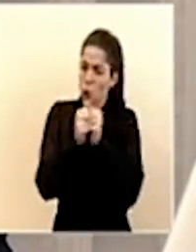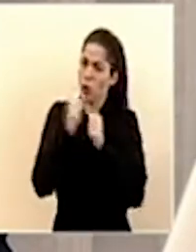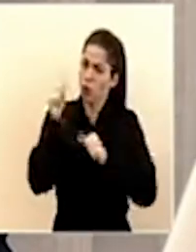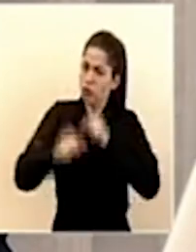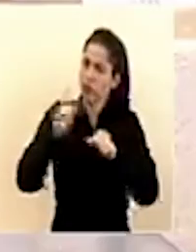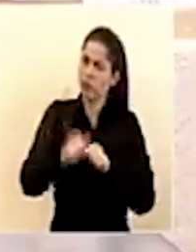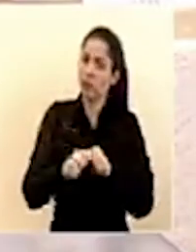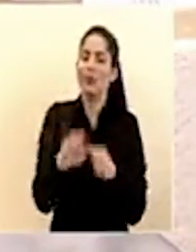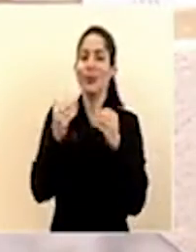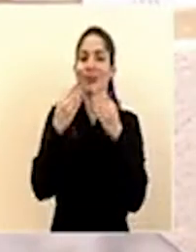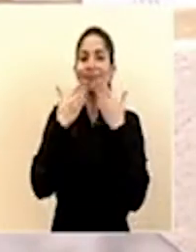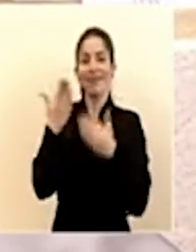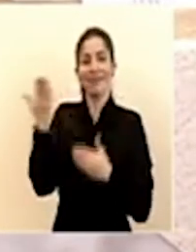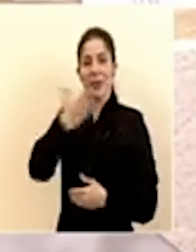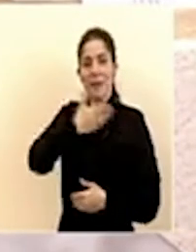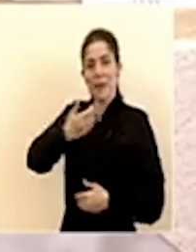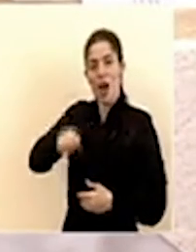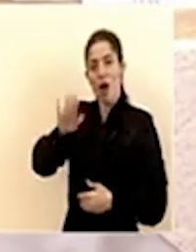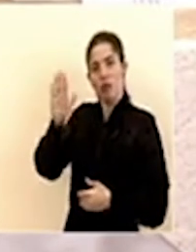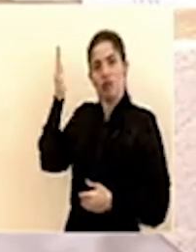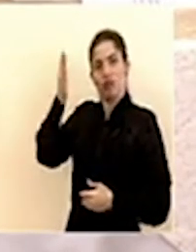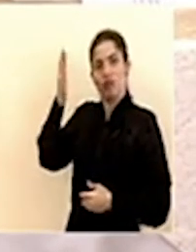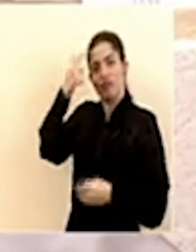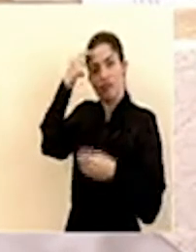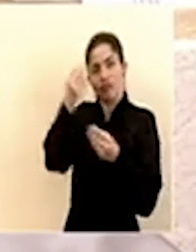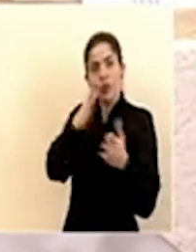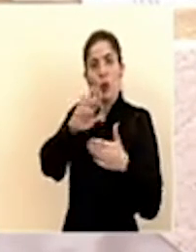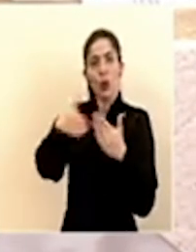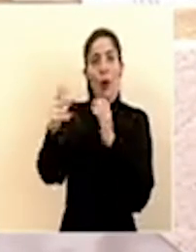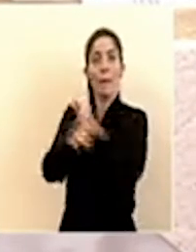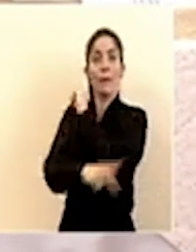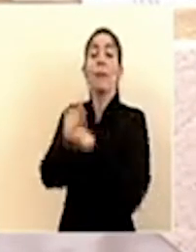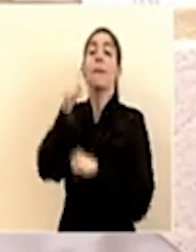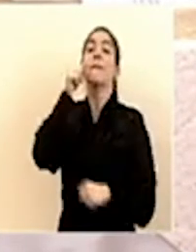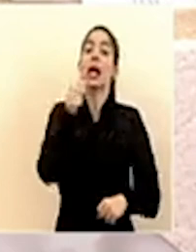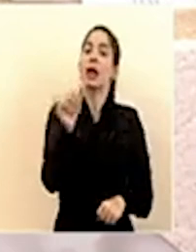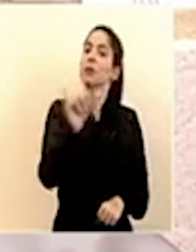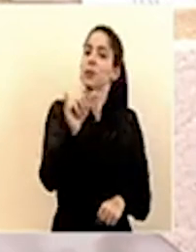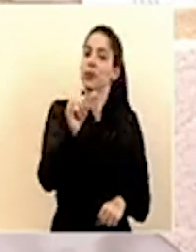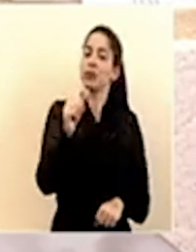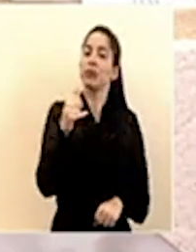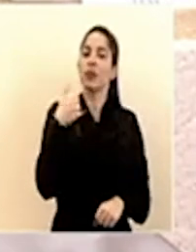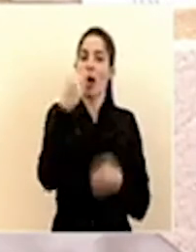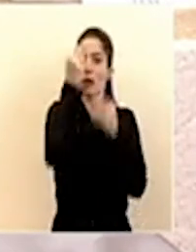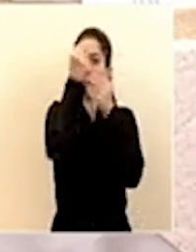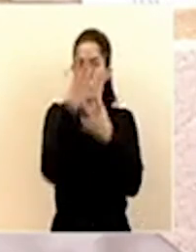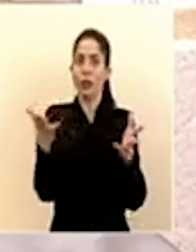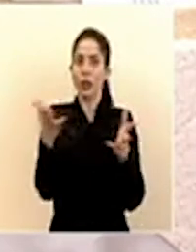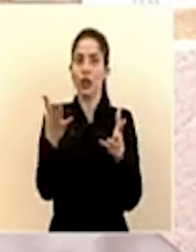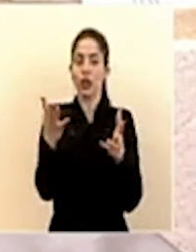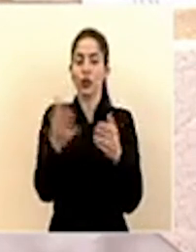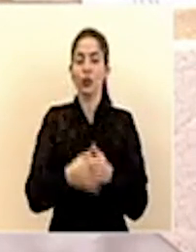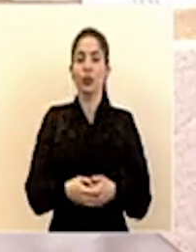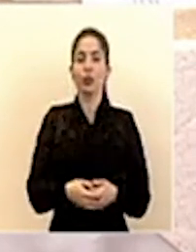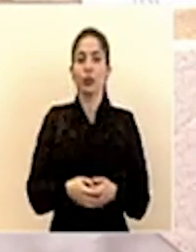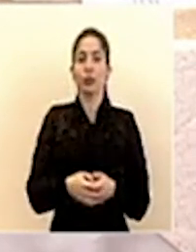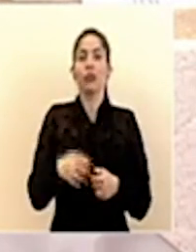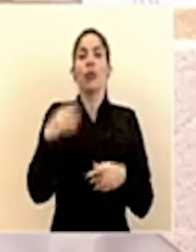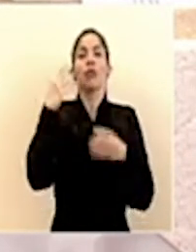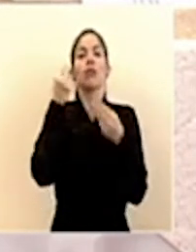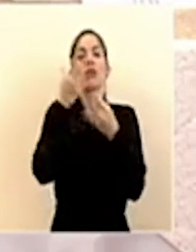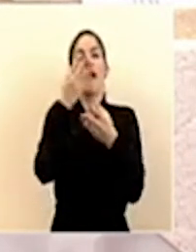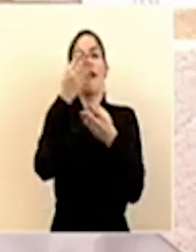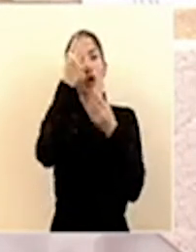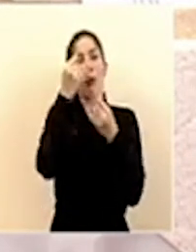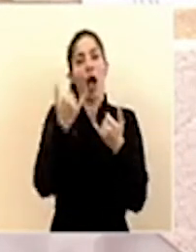juntos muchas gracias señor presidente por su mensaje a todo el país mañana también tendremos enlace informativo donde actualizamos